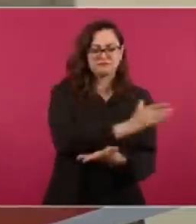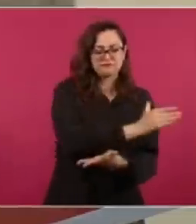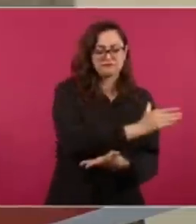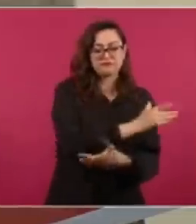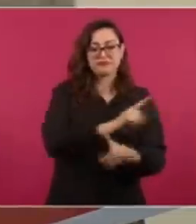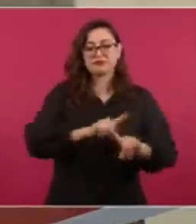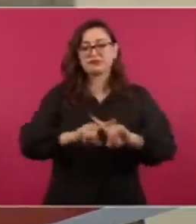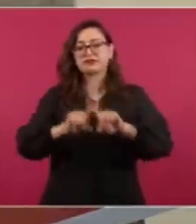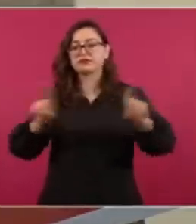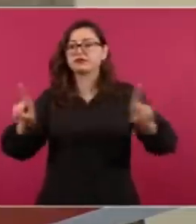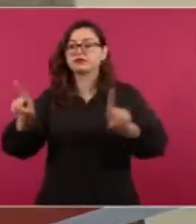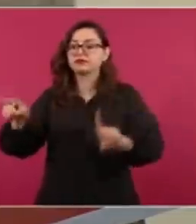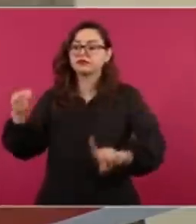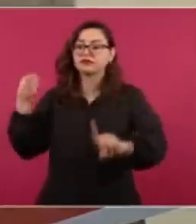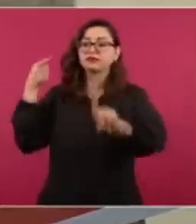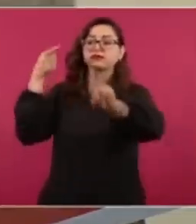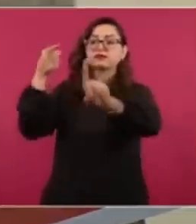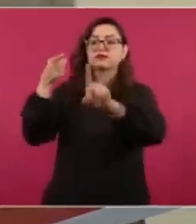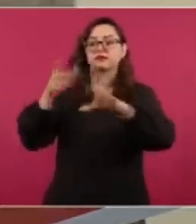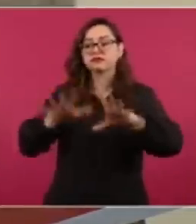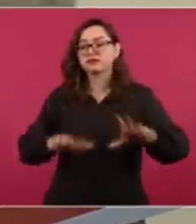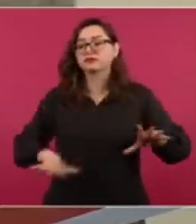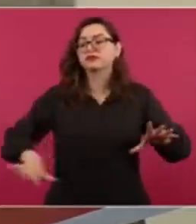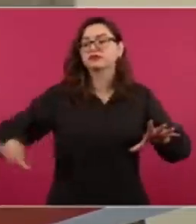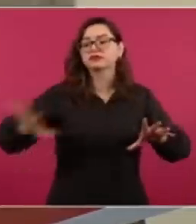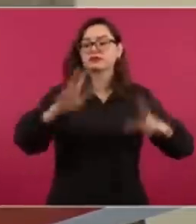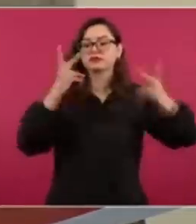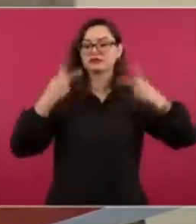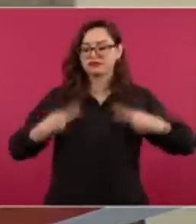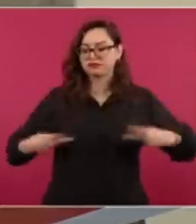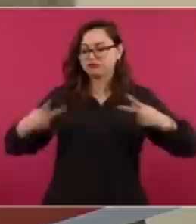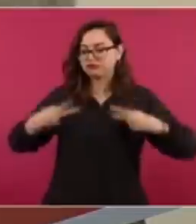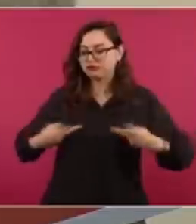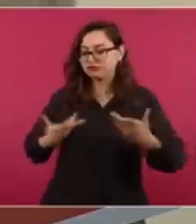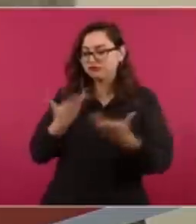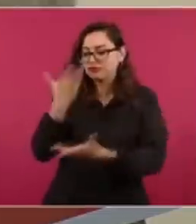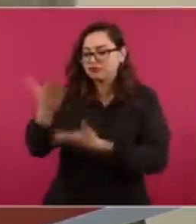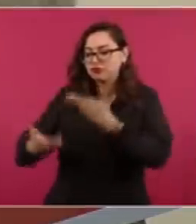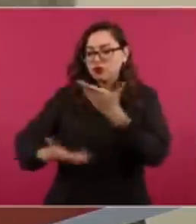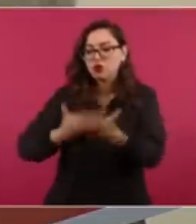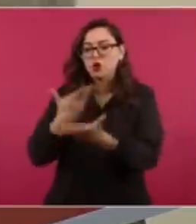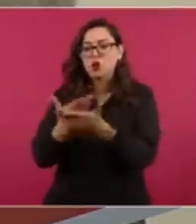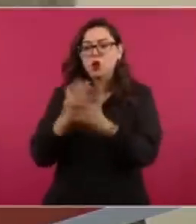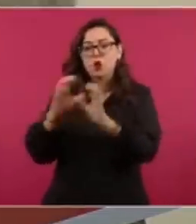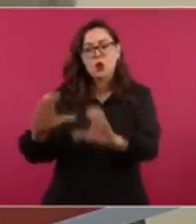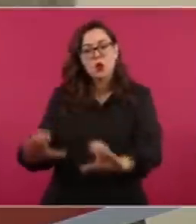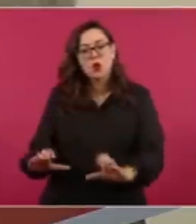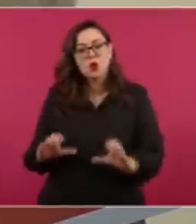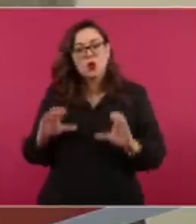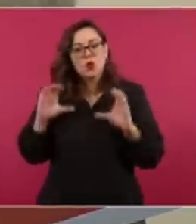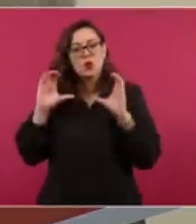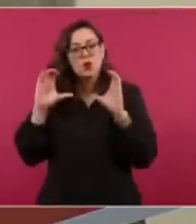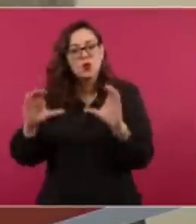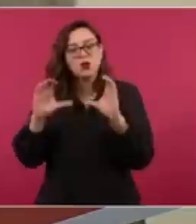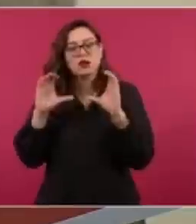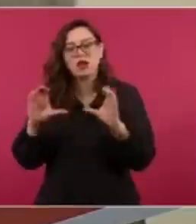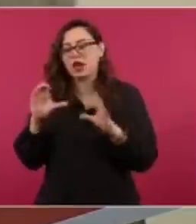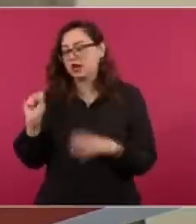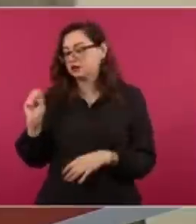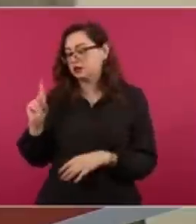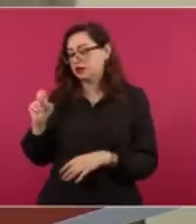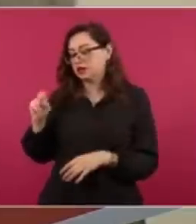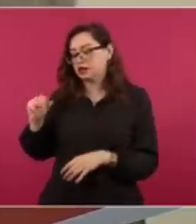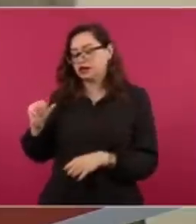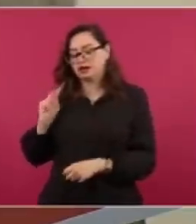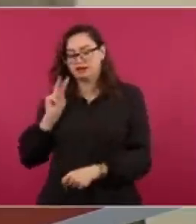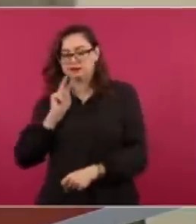el crecimiento sano de